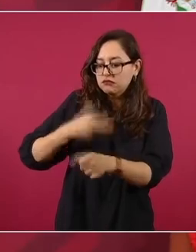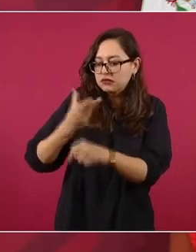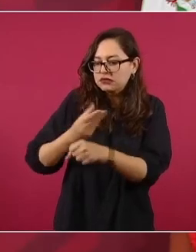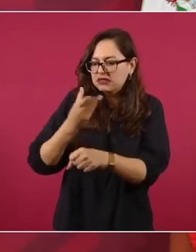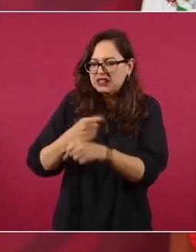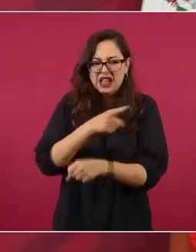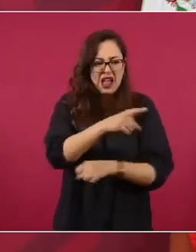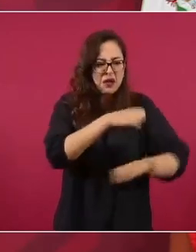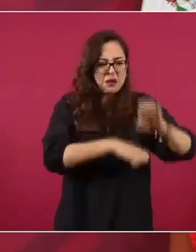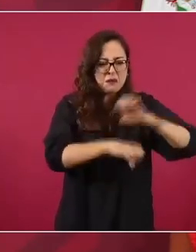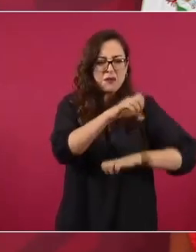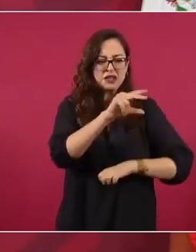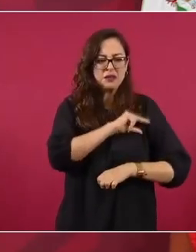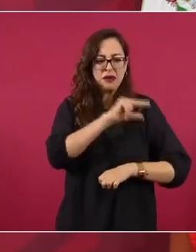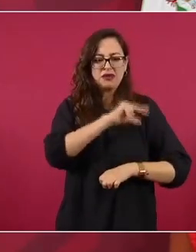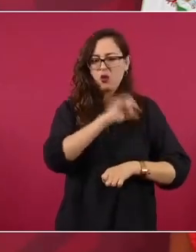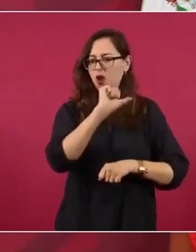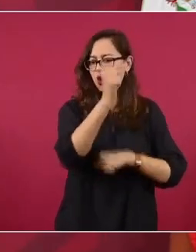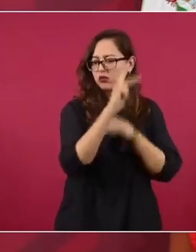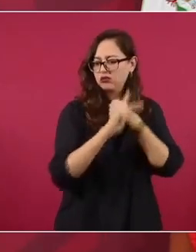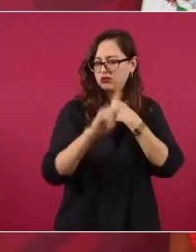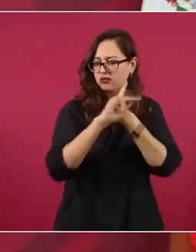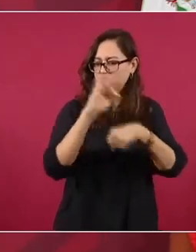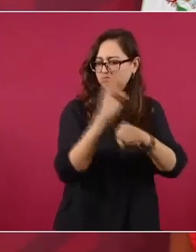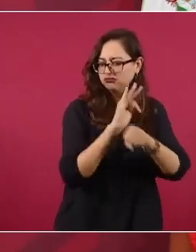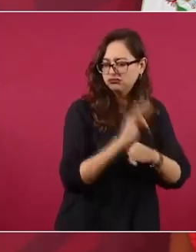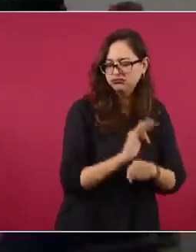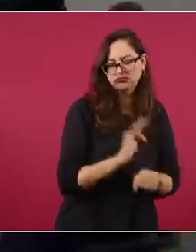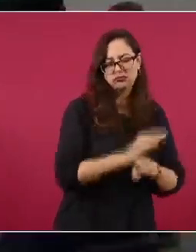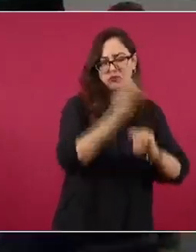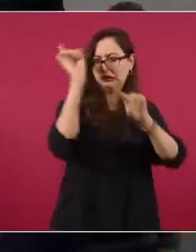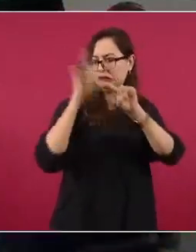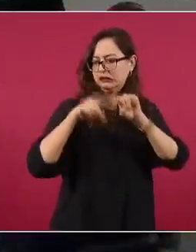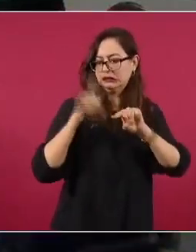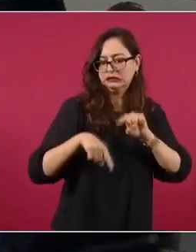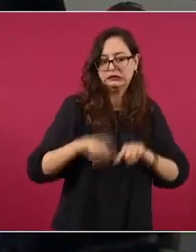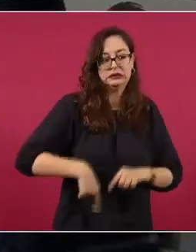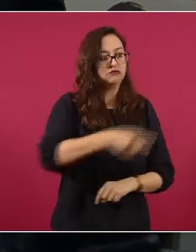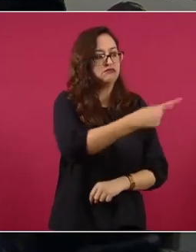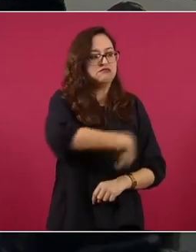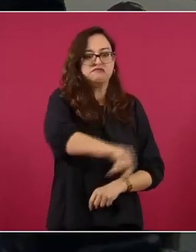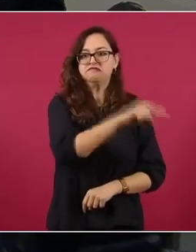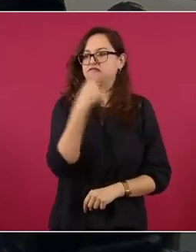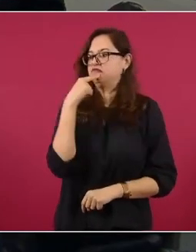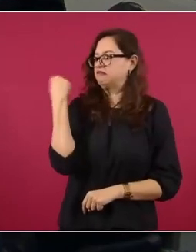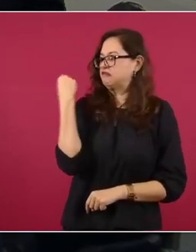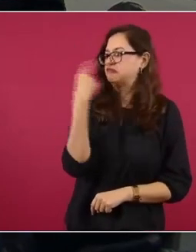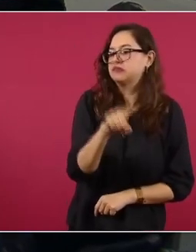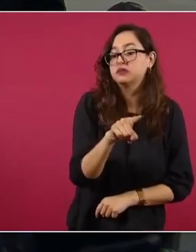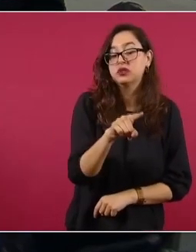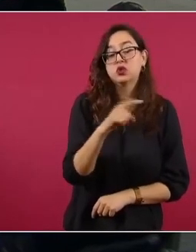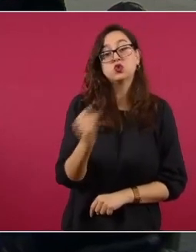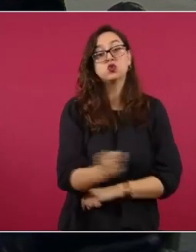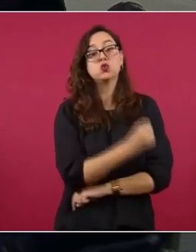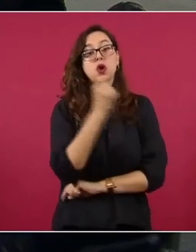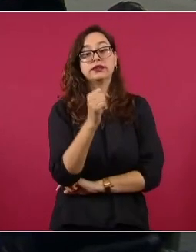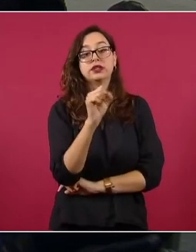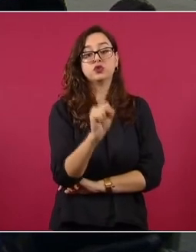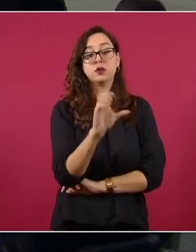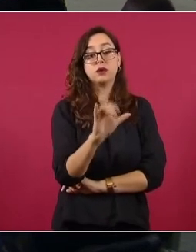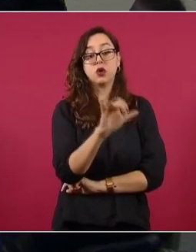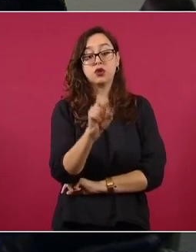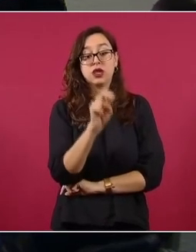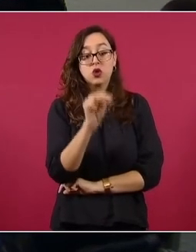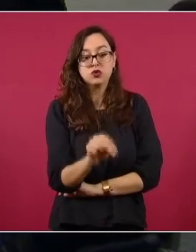Y salió adelante, y así tenemos otras, pero es cierto. Es decir, a ver,